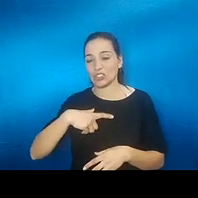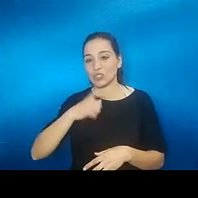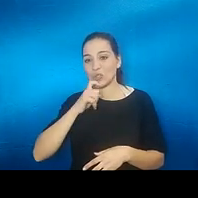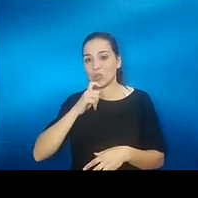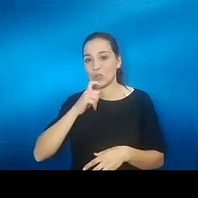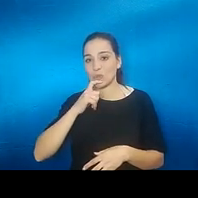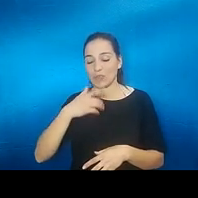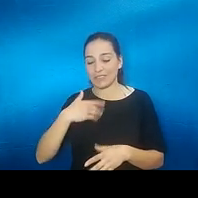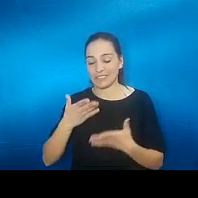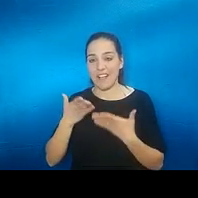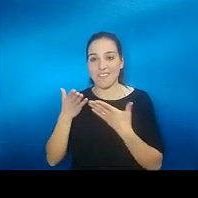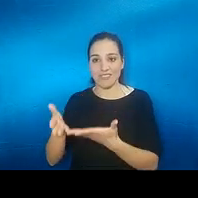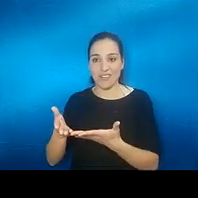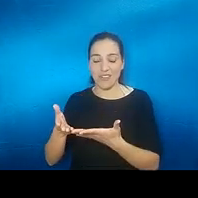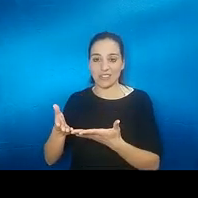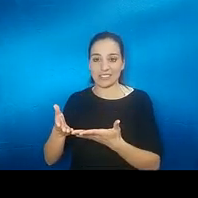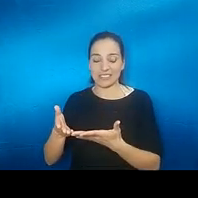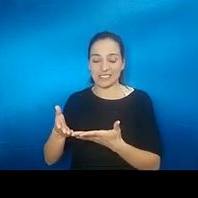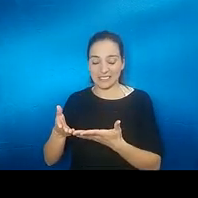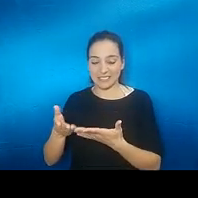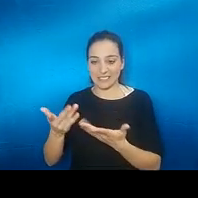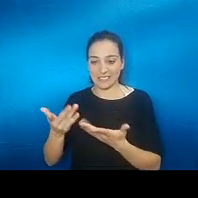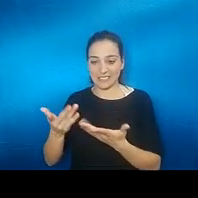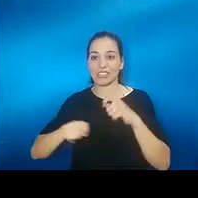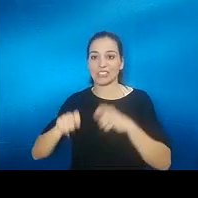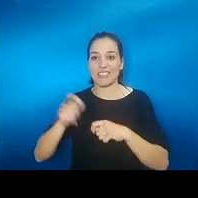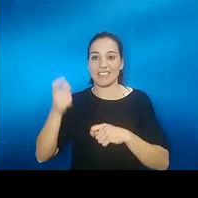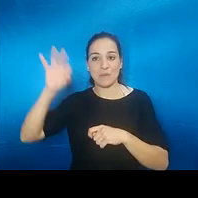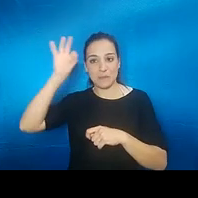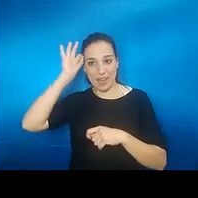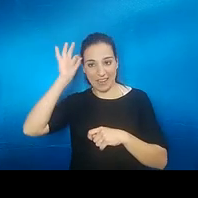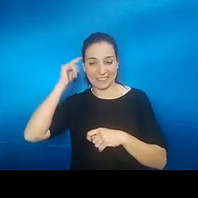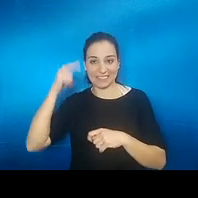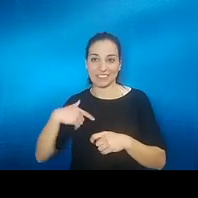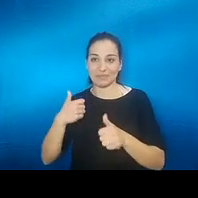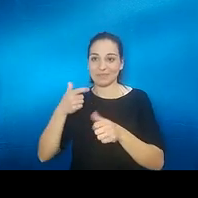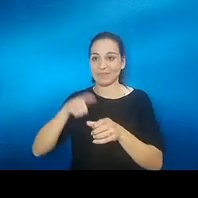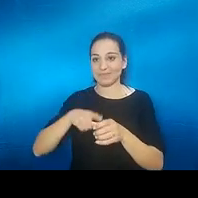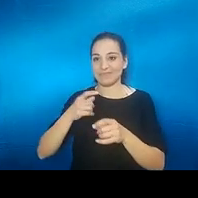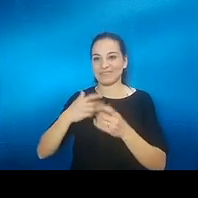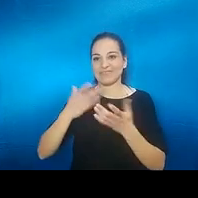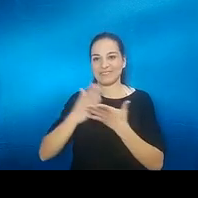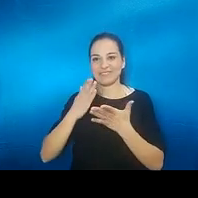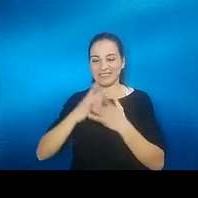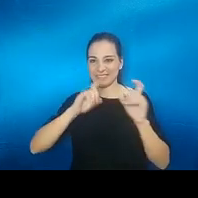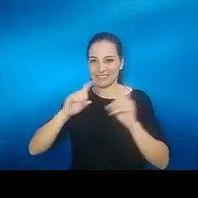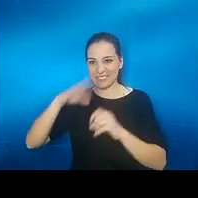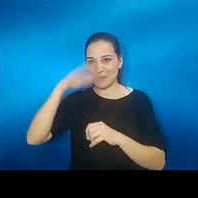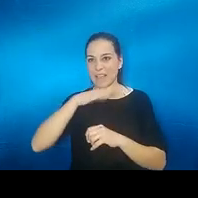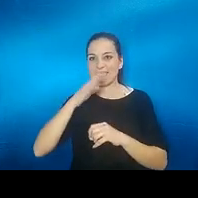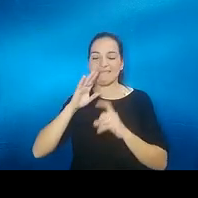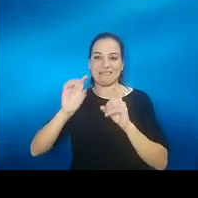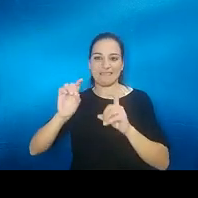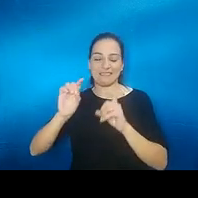ayudante en la asociación de implantado cocleares soy la que doy esa clase aparte para poder